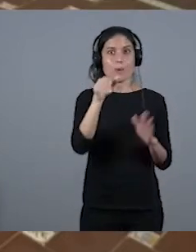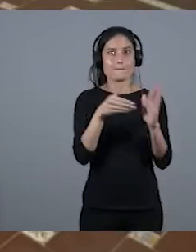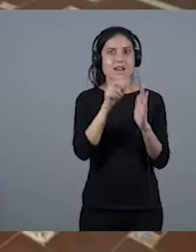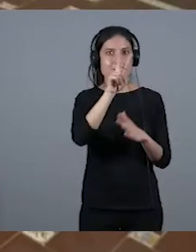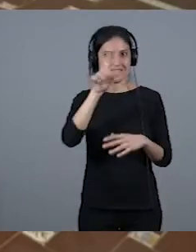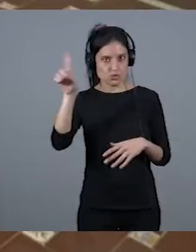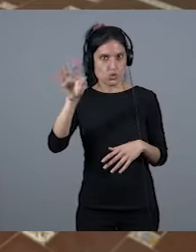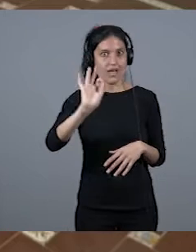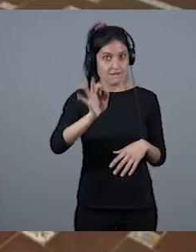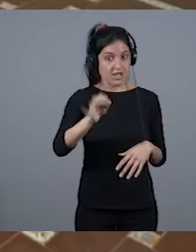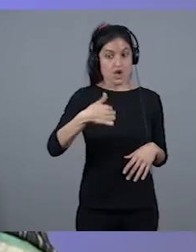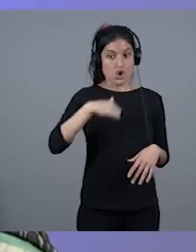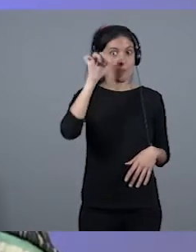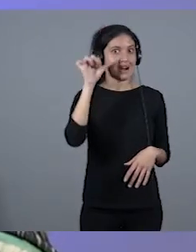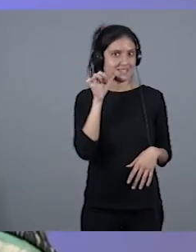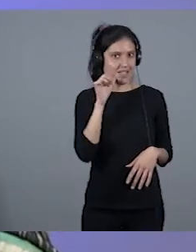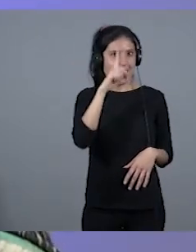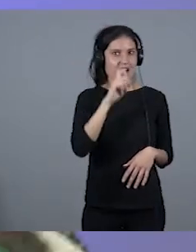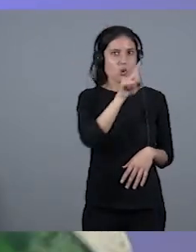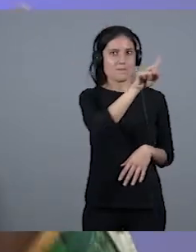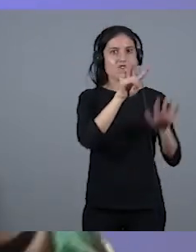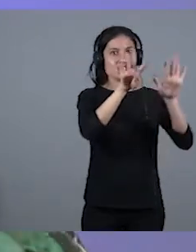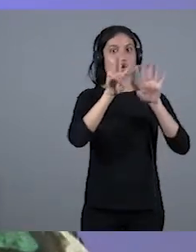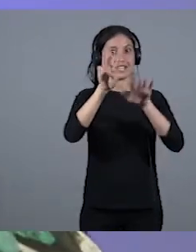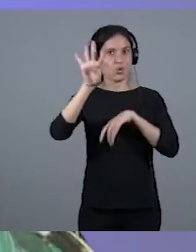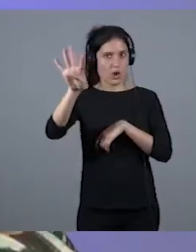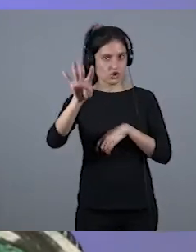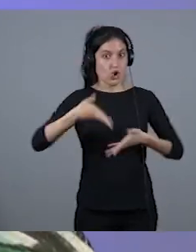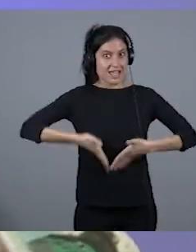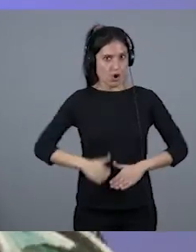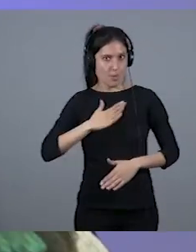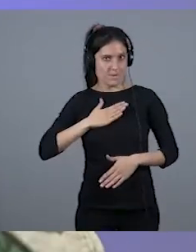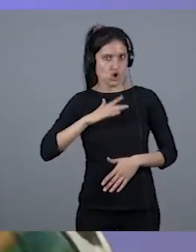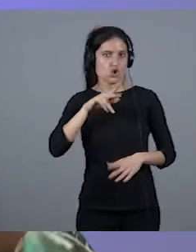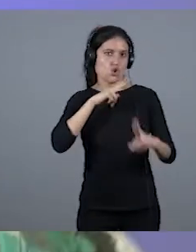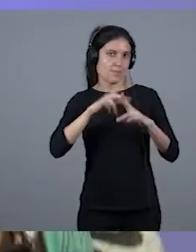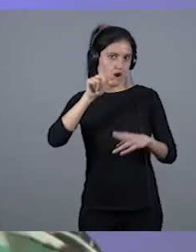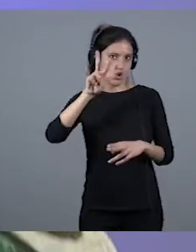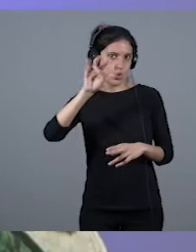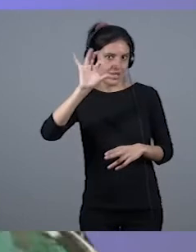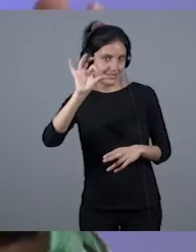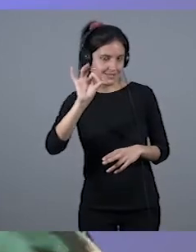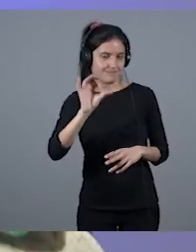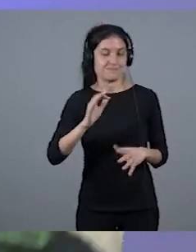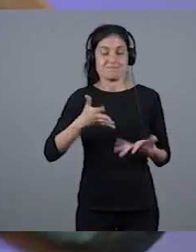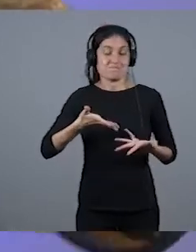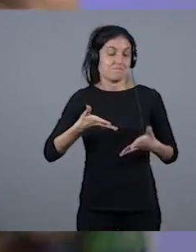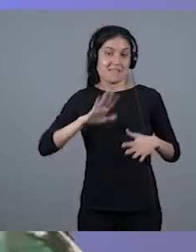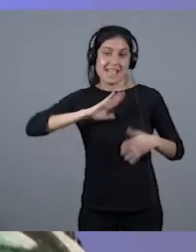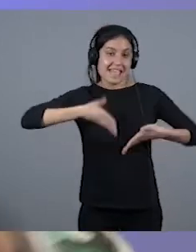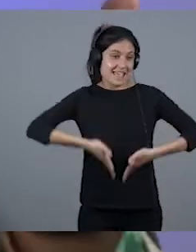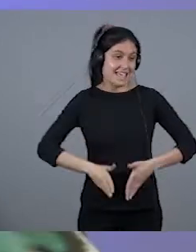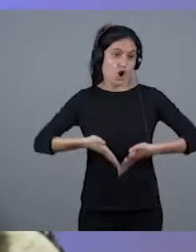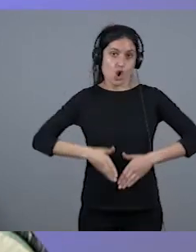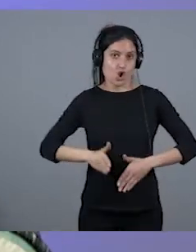embarazada, era el año 84 y estaba embarazada de mi hijo Luis. Estaba fuera de cuenta, mi hijo Luis no quería salir y me